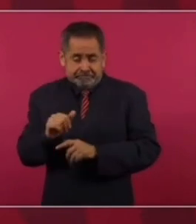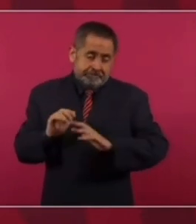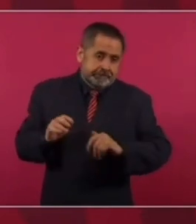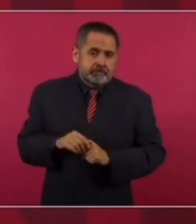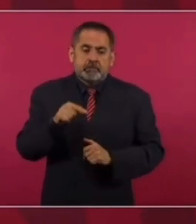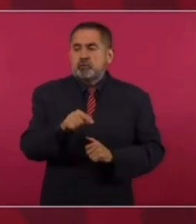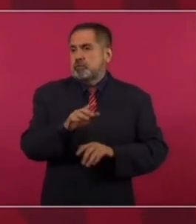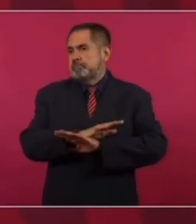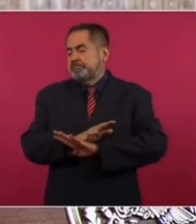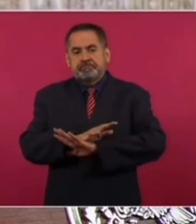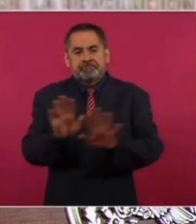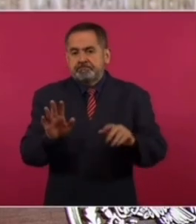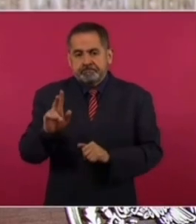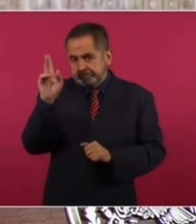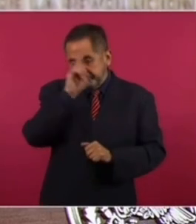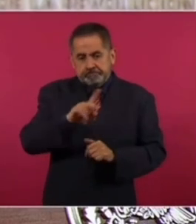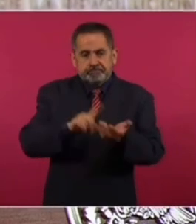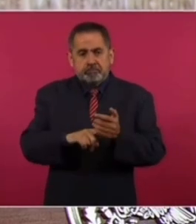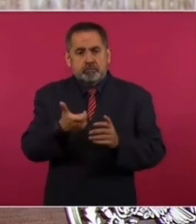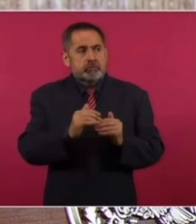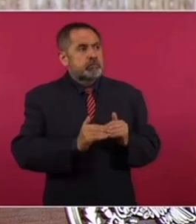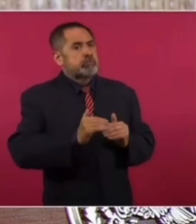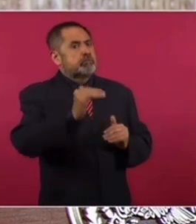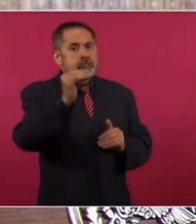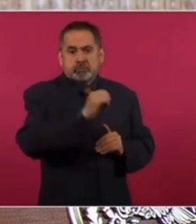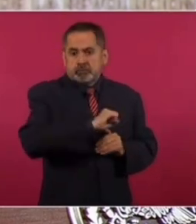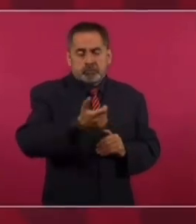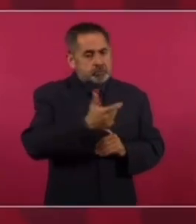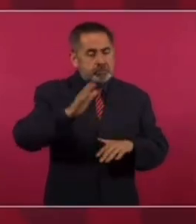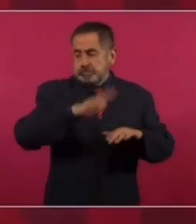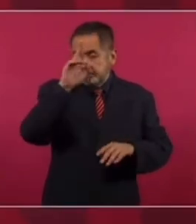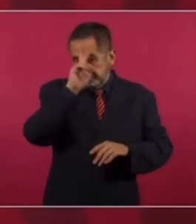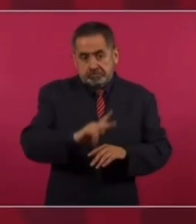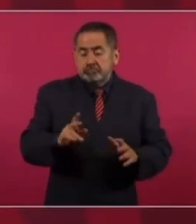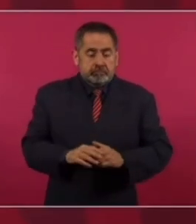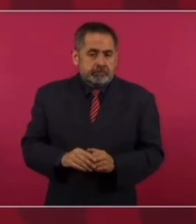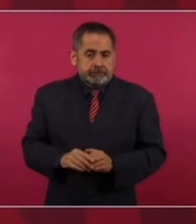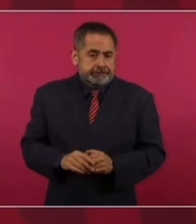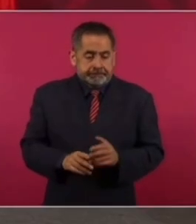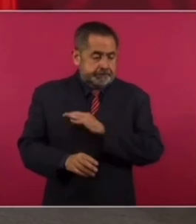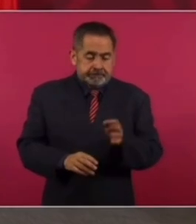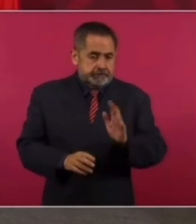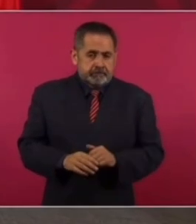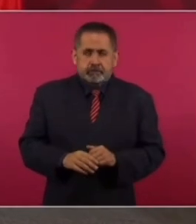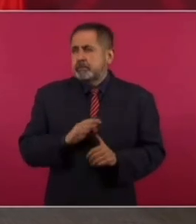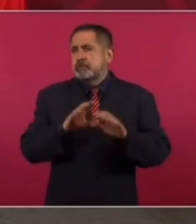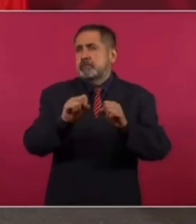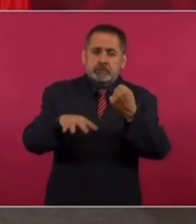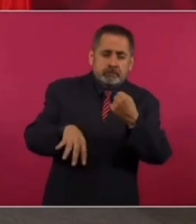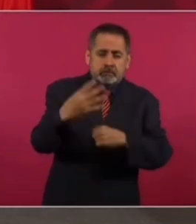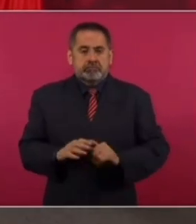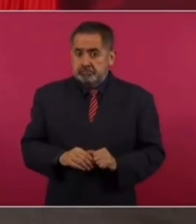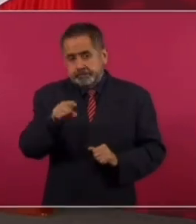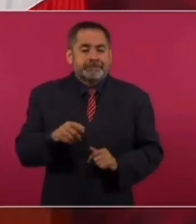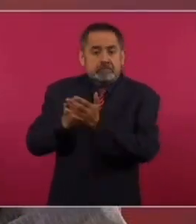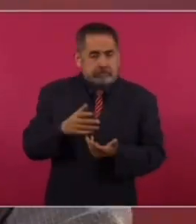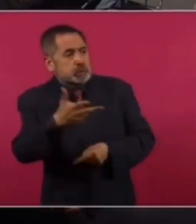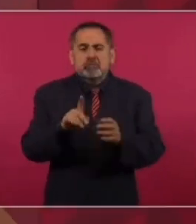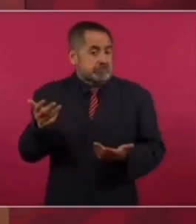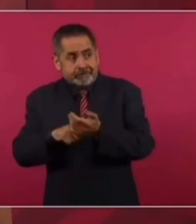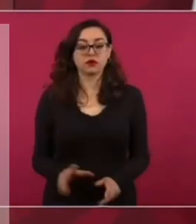se habría padecido de una inflación mayor, de cerca del 14%.